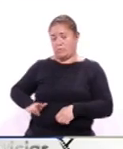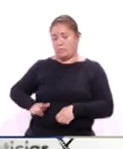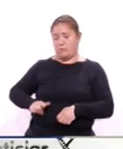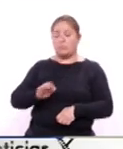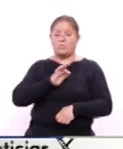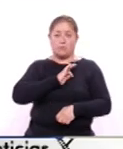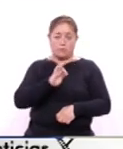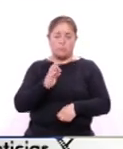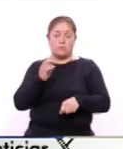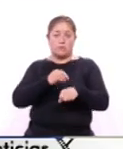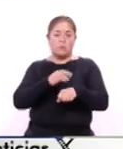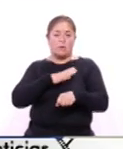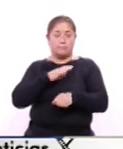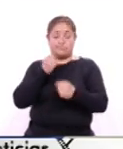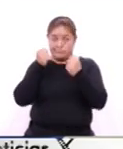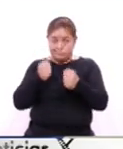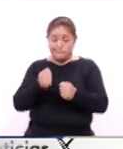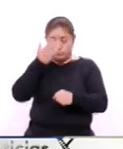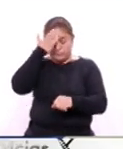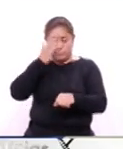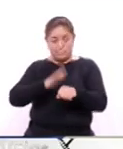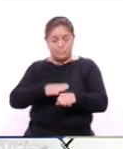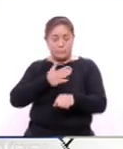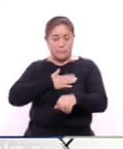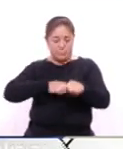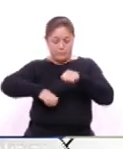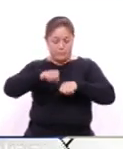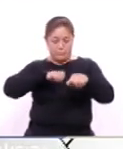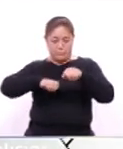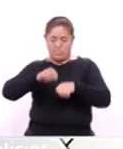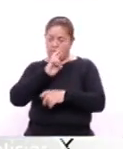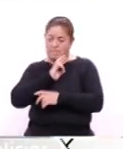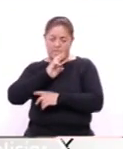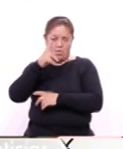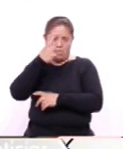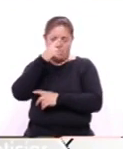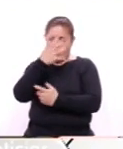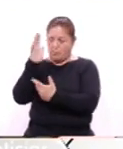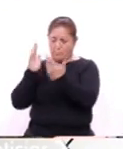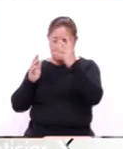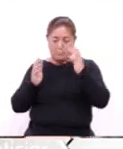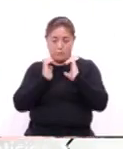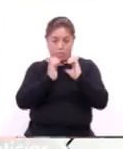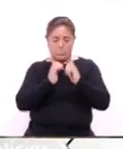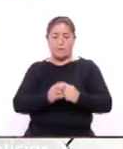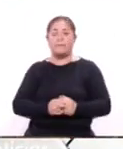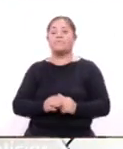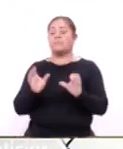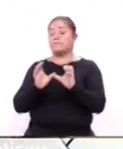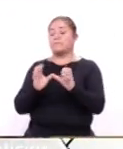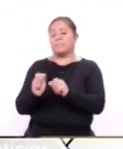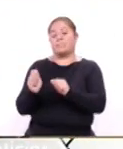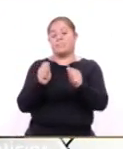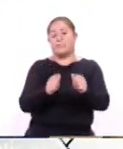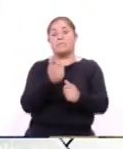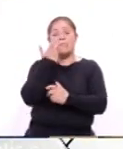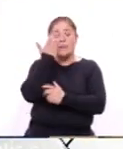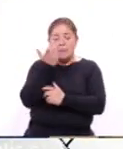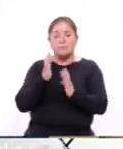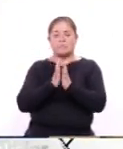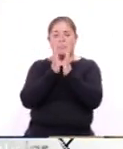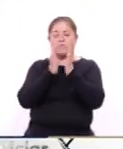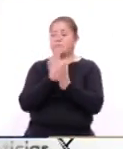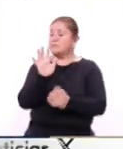una certeza de que tenemos las mejores empresas comprometidas con el medio ambiente. Con la entrega de los reconocimientos, se busca incentivar la